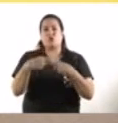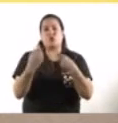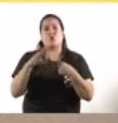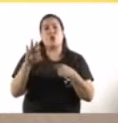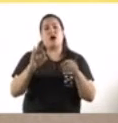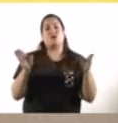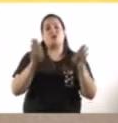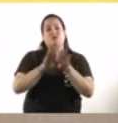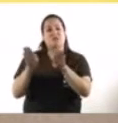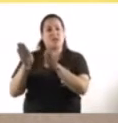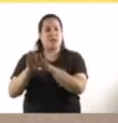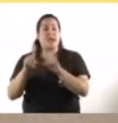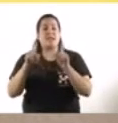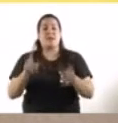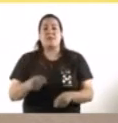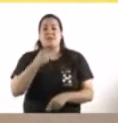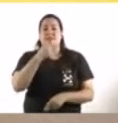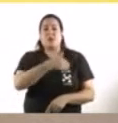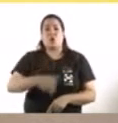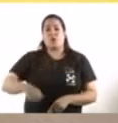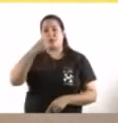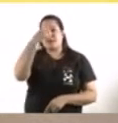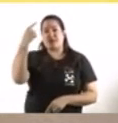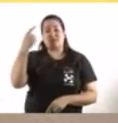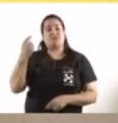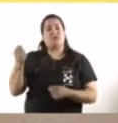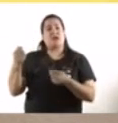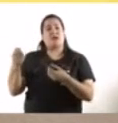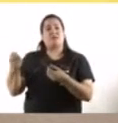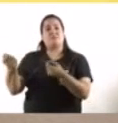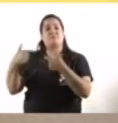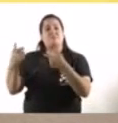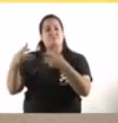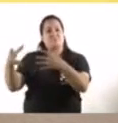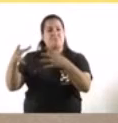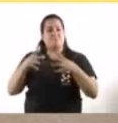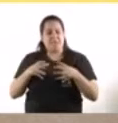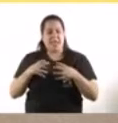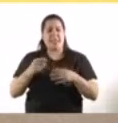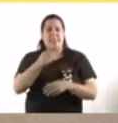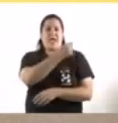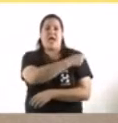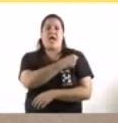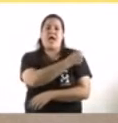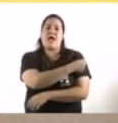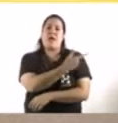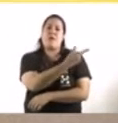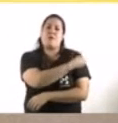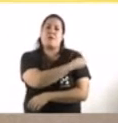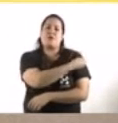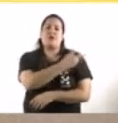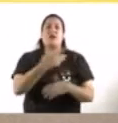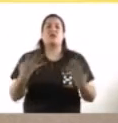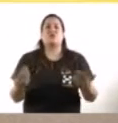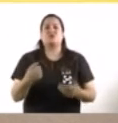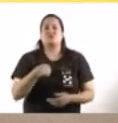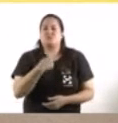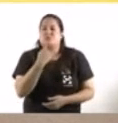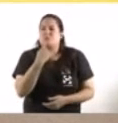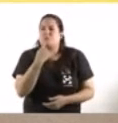si siguen llegando vacunas como el gobierno viene anunciando si entienden que si sigue este ritmo la segunda ola será menos